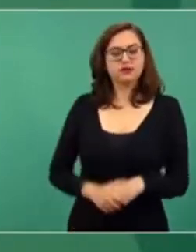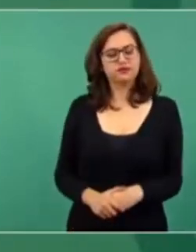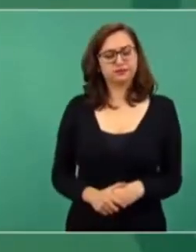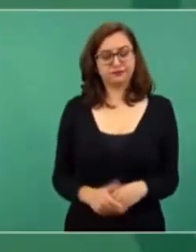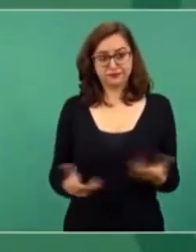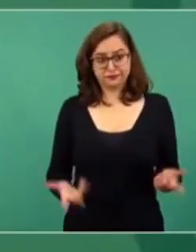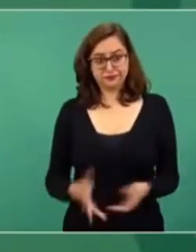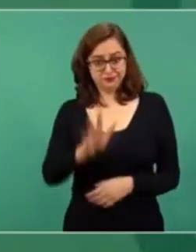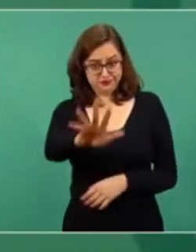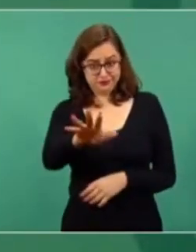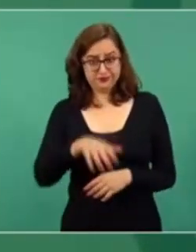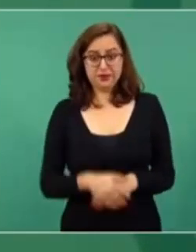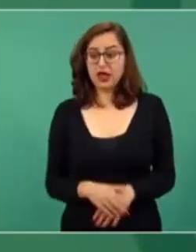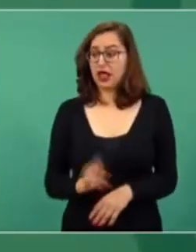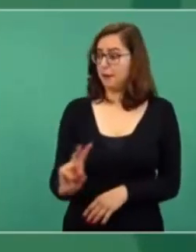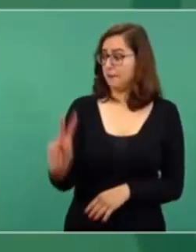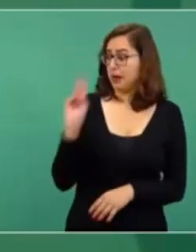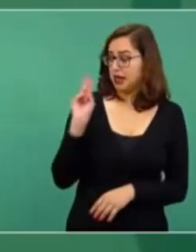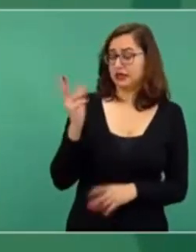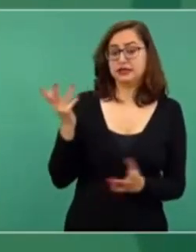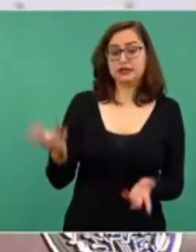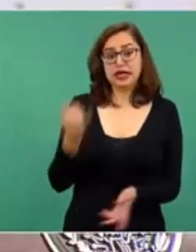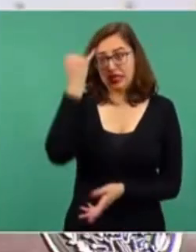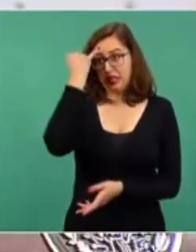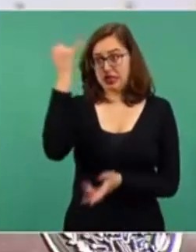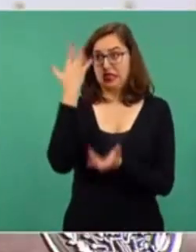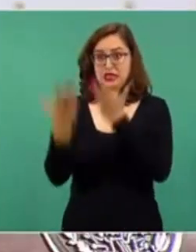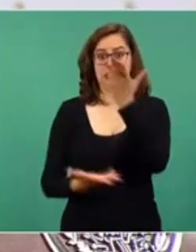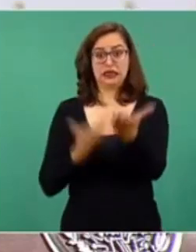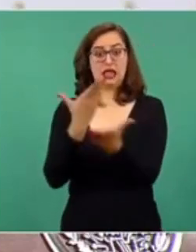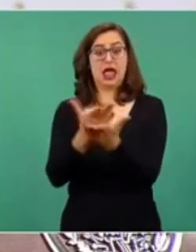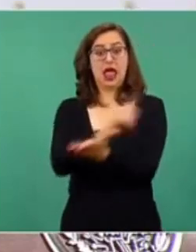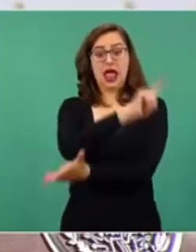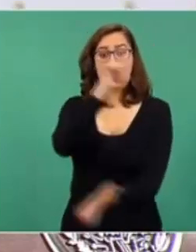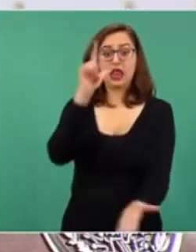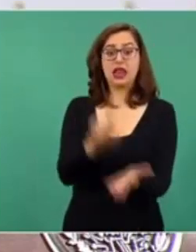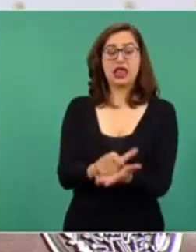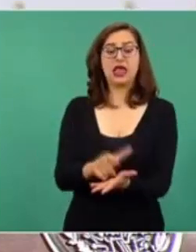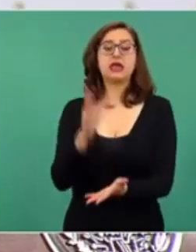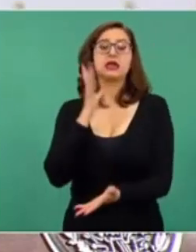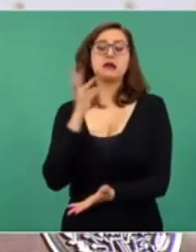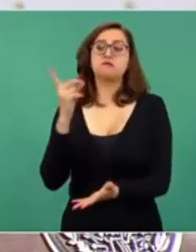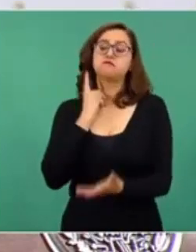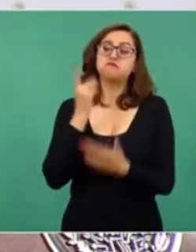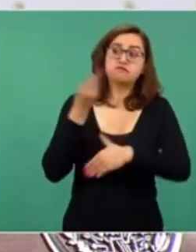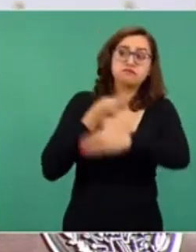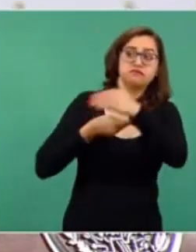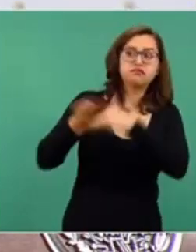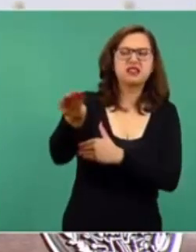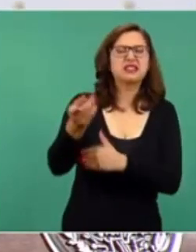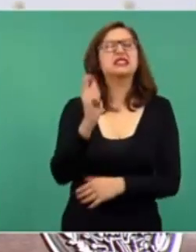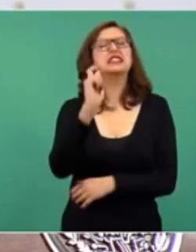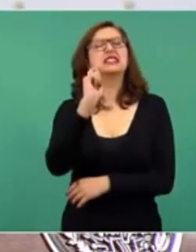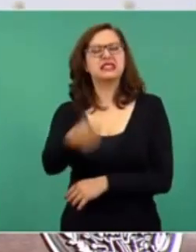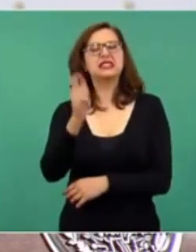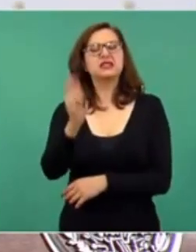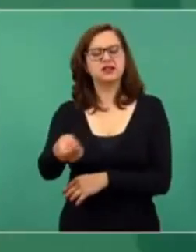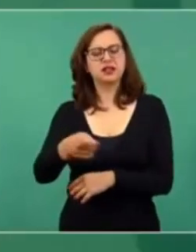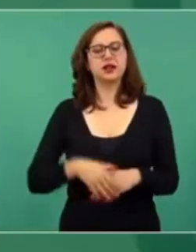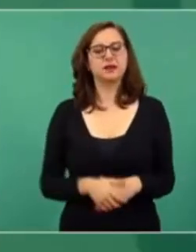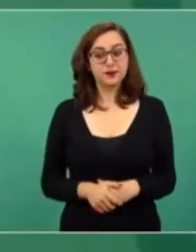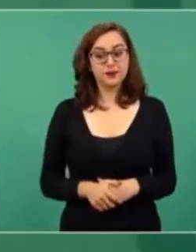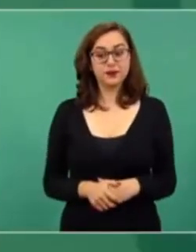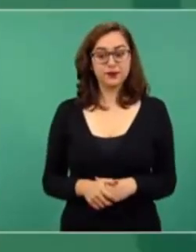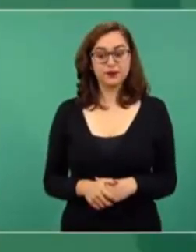iniciativa que estoy enviando a la Cámara de Diputados? Que ya envié.